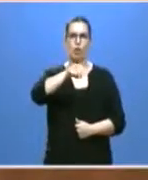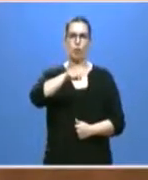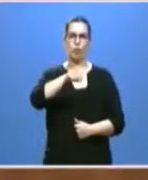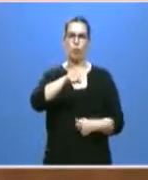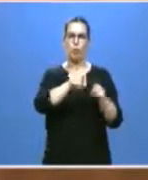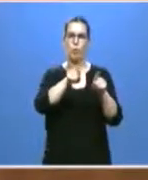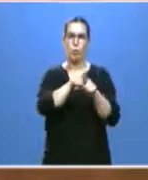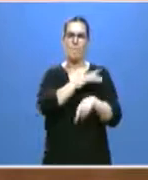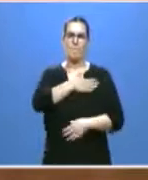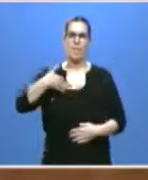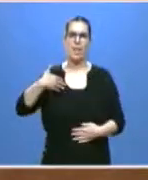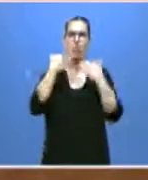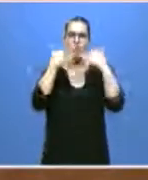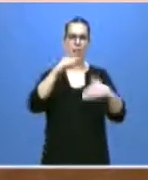eso, hoy quiero daros las gracias. Gracias. Gracias. Gracias.